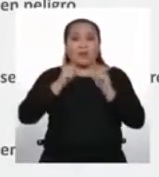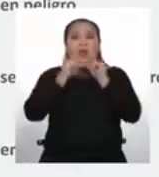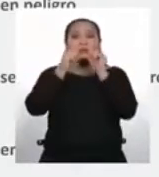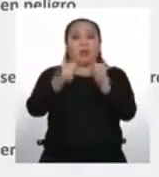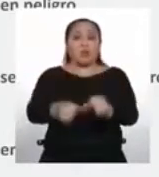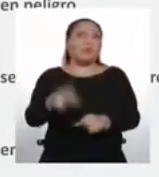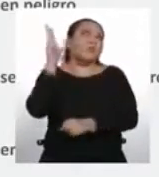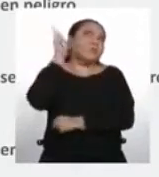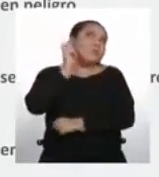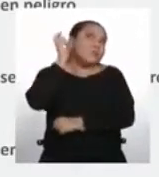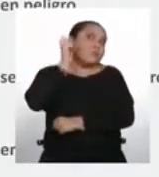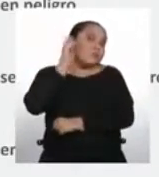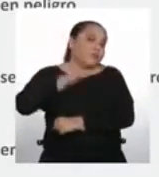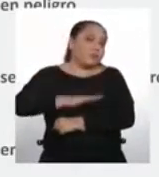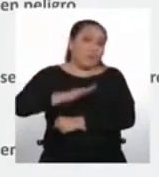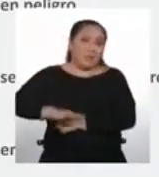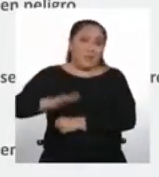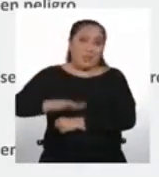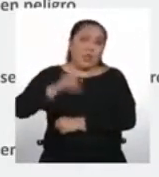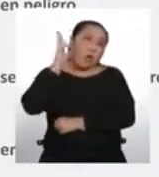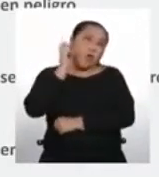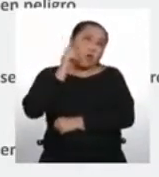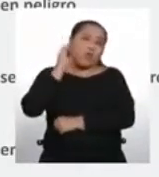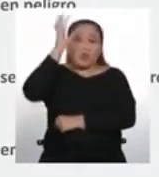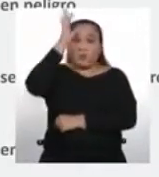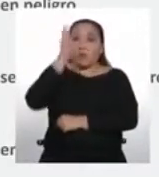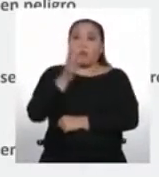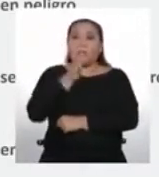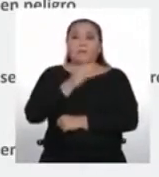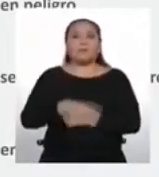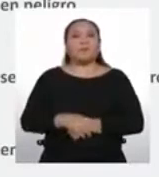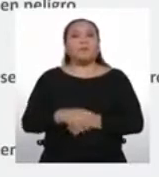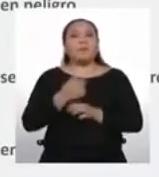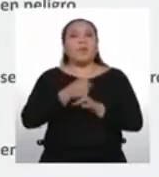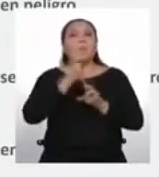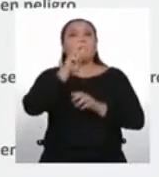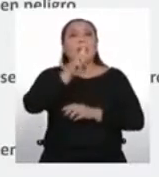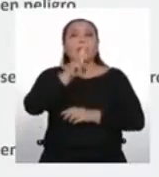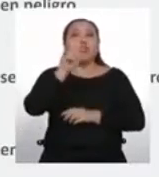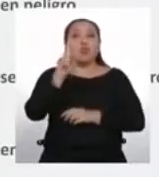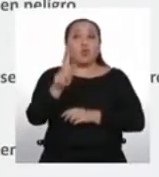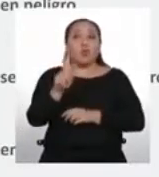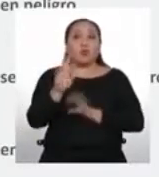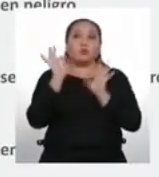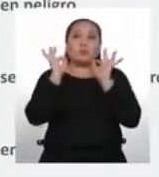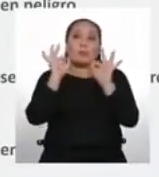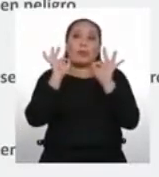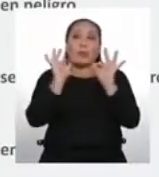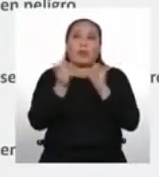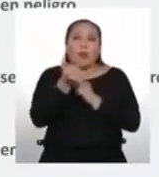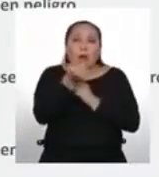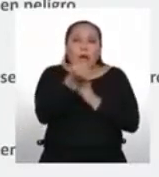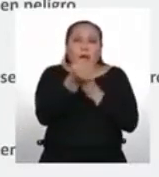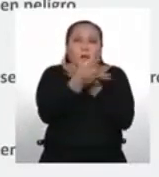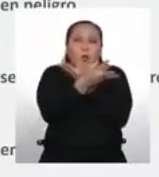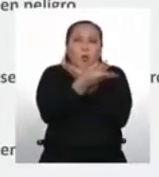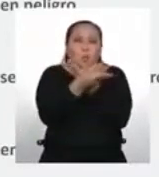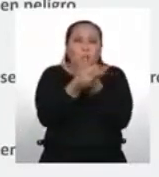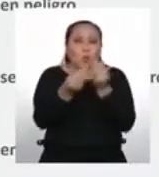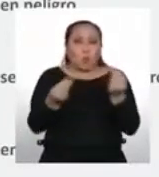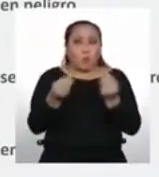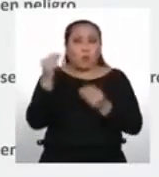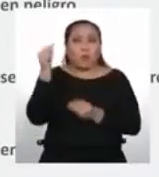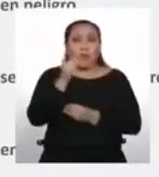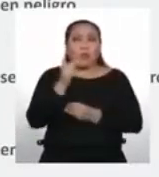escuchan la lengua originaria. Por otro lado, 21 se encuentran en peligro de desaparecer. De estas